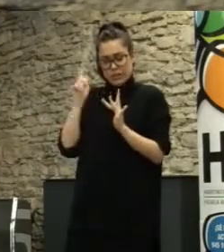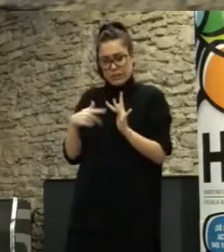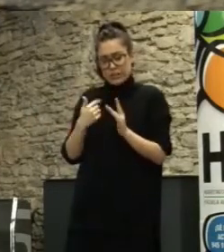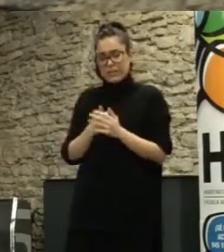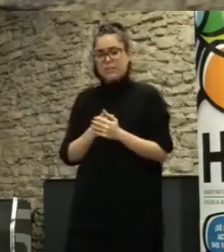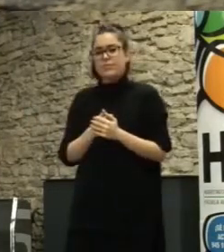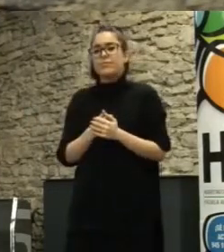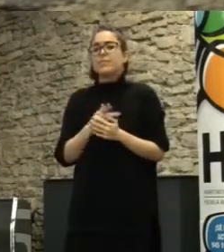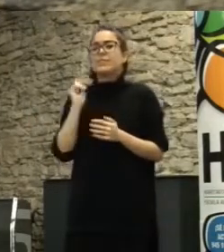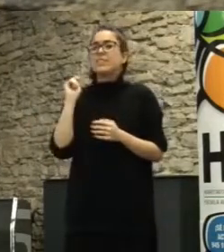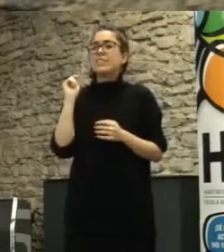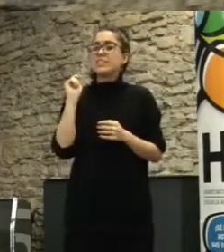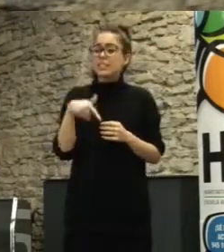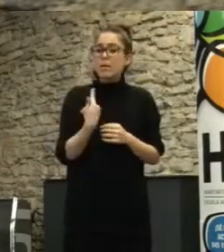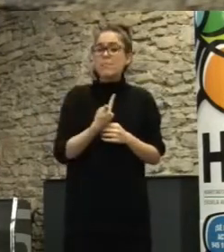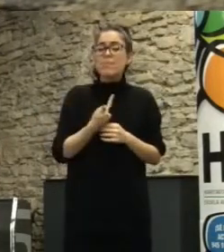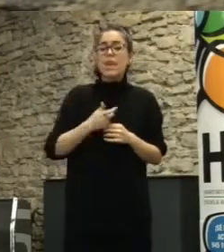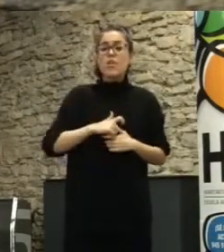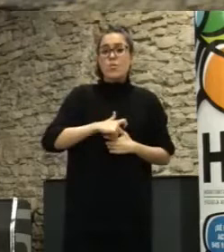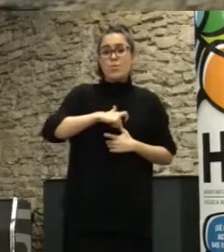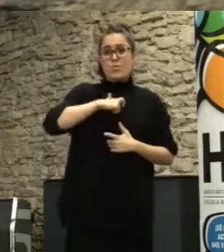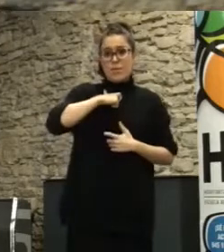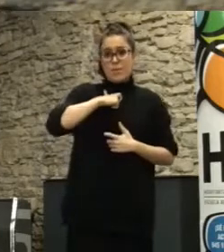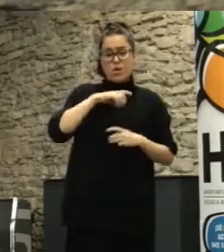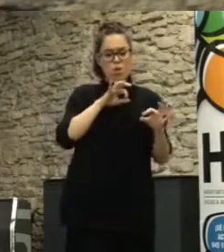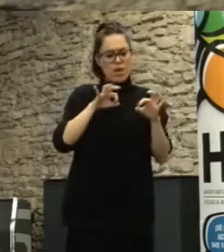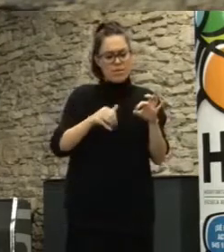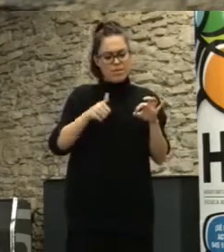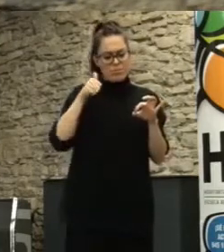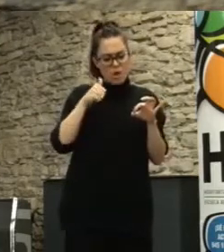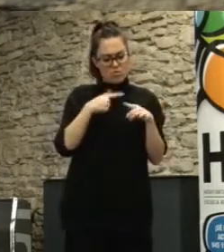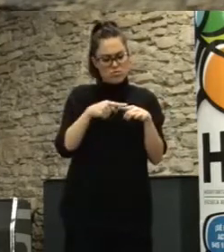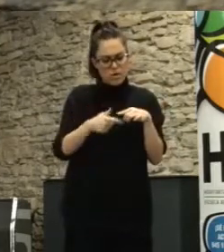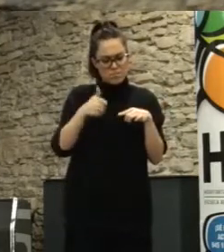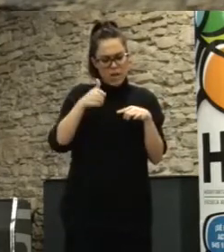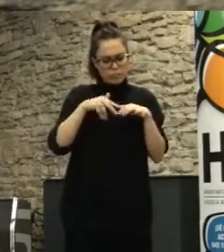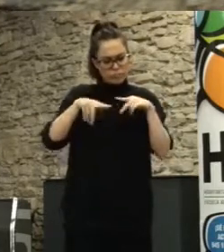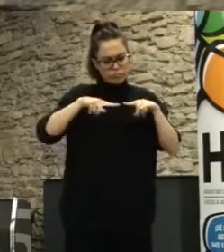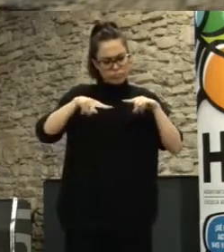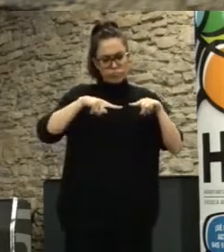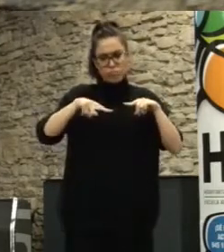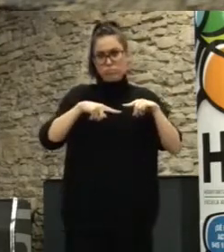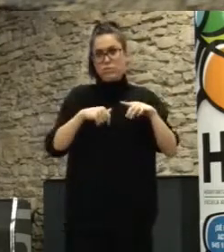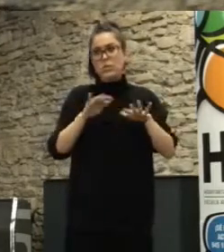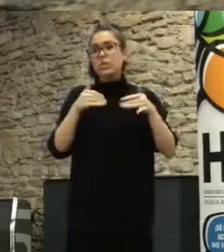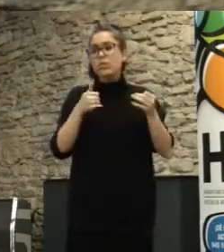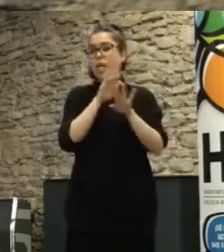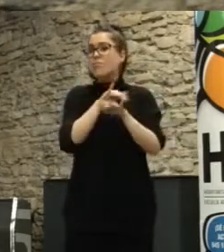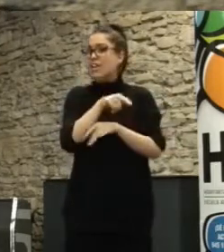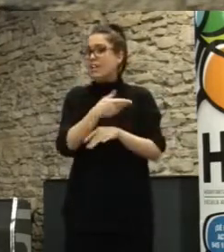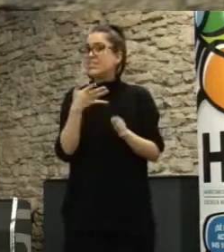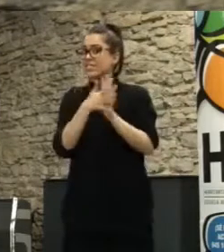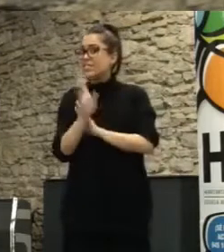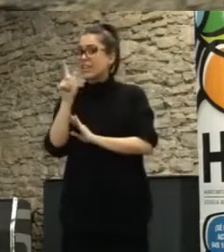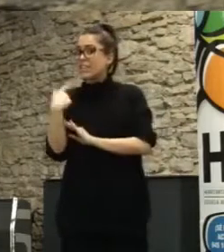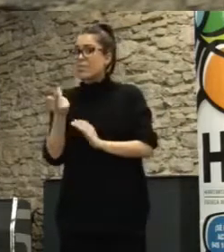sociedad civil está más organizada autoorganizada hace más cosas y tiene más capacidad de hacerlo está basando en la gobernanza del común tanto